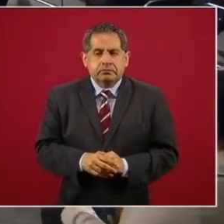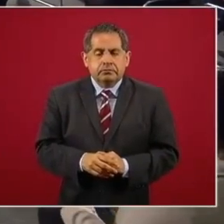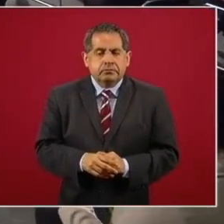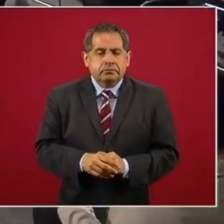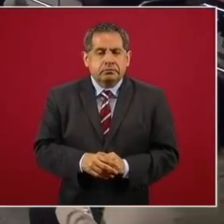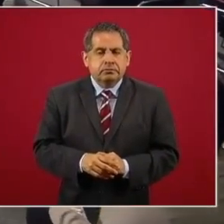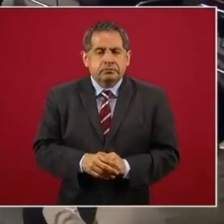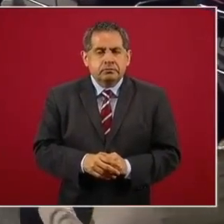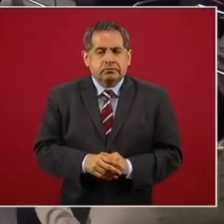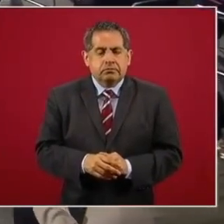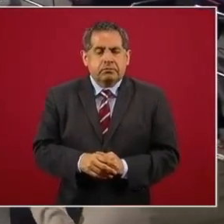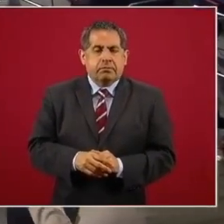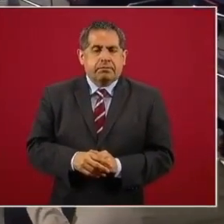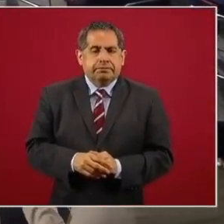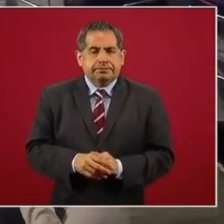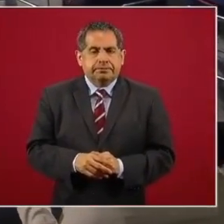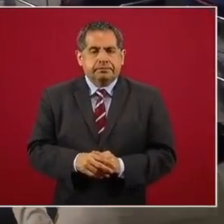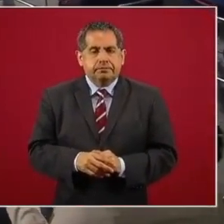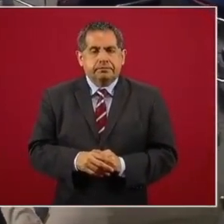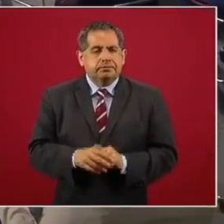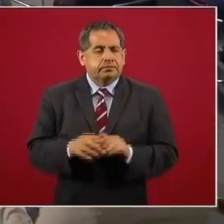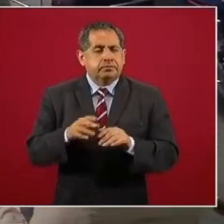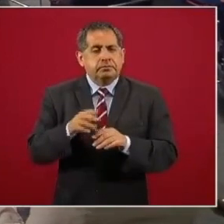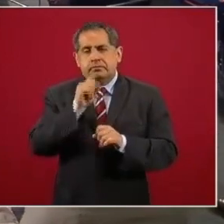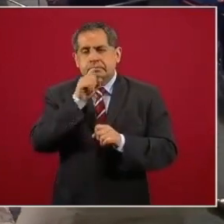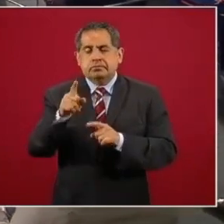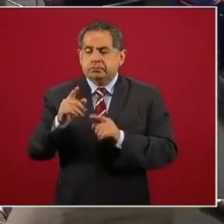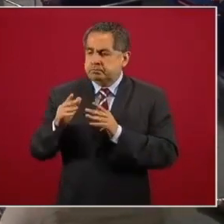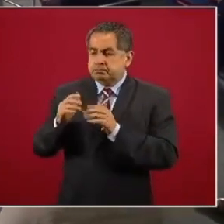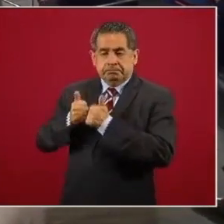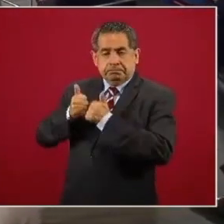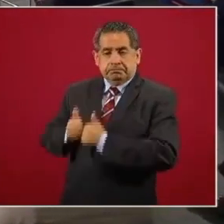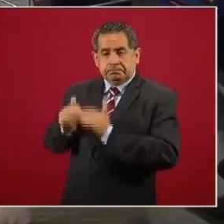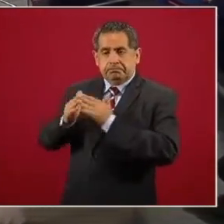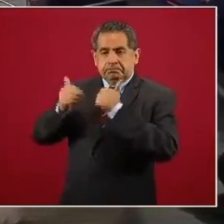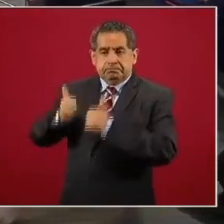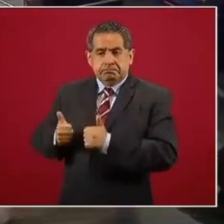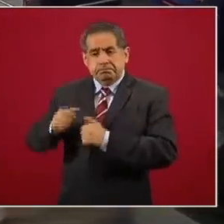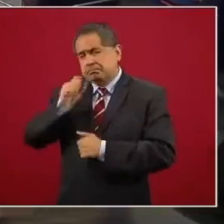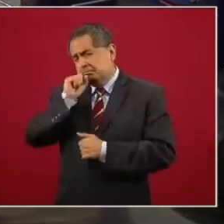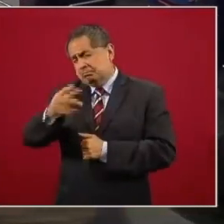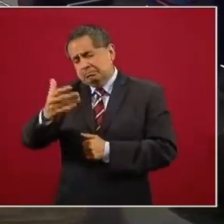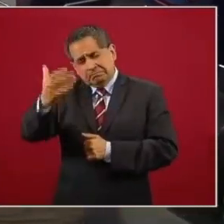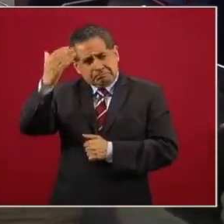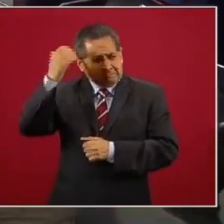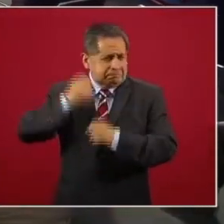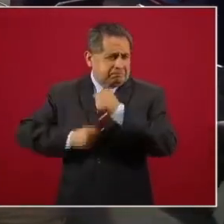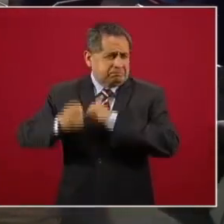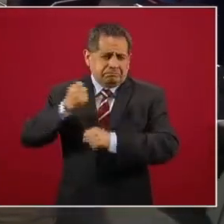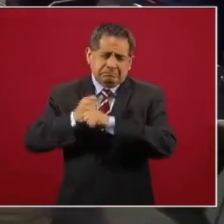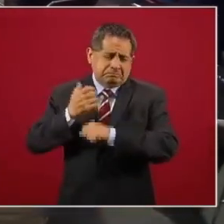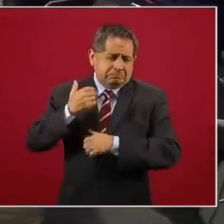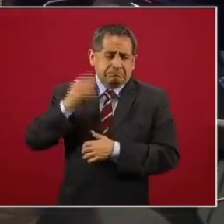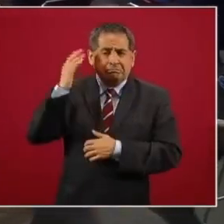lo de guardarse tiene muchísimo tiempo. México,